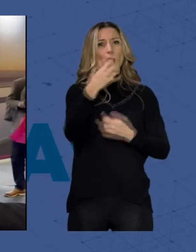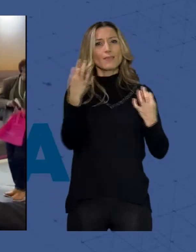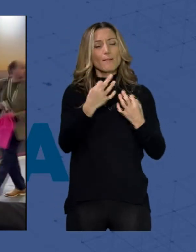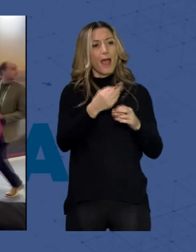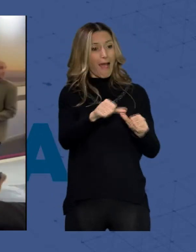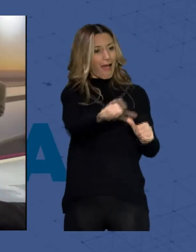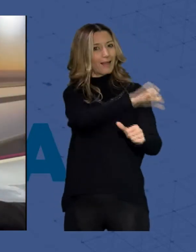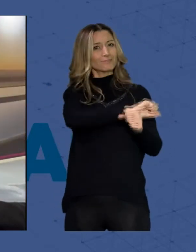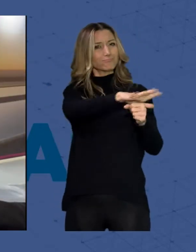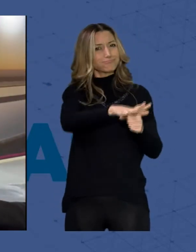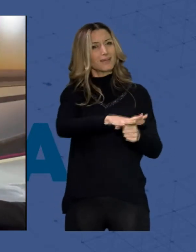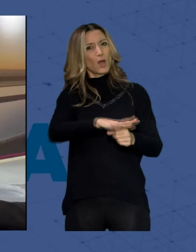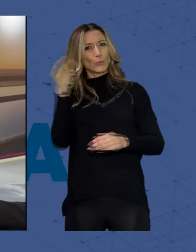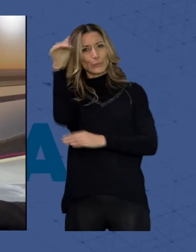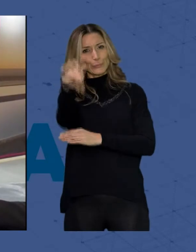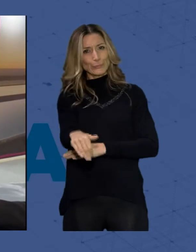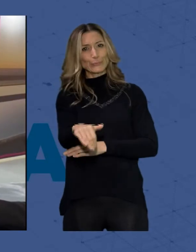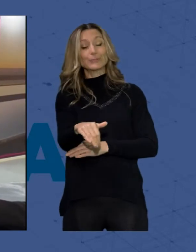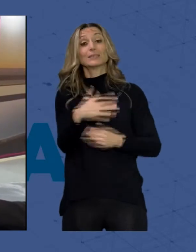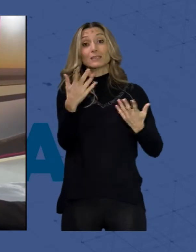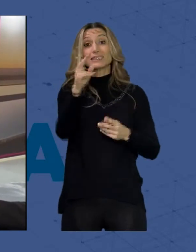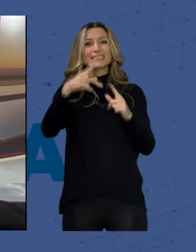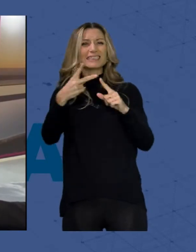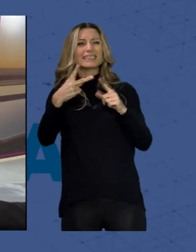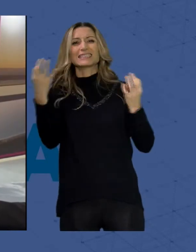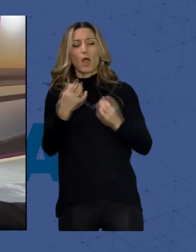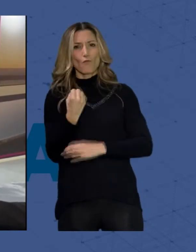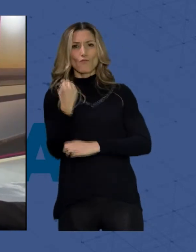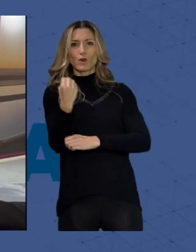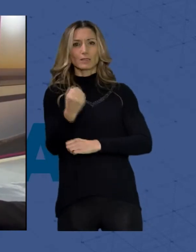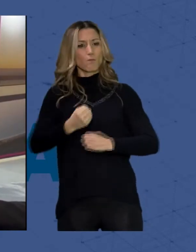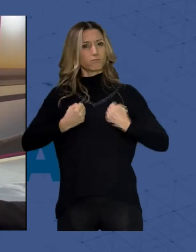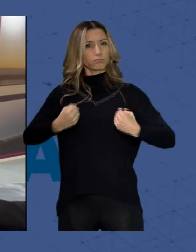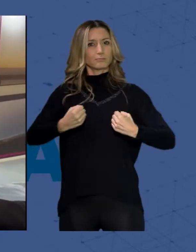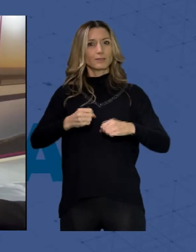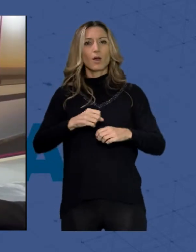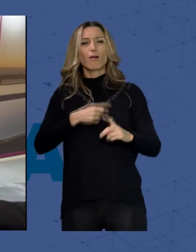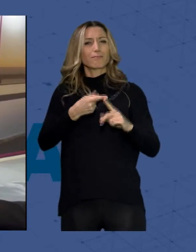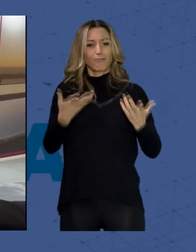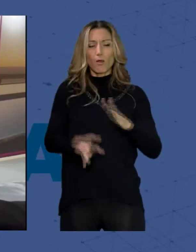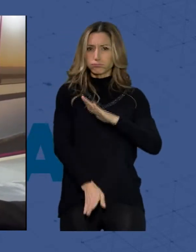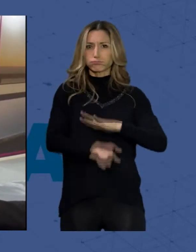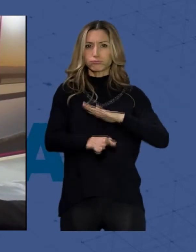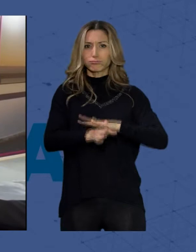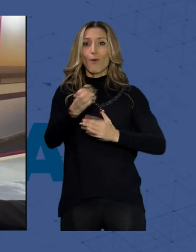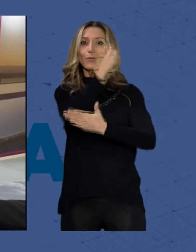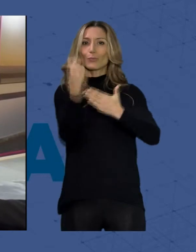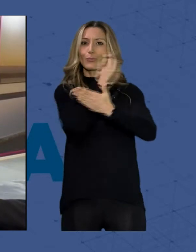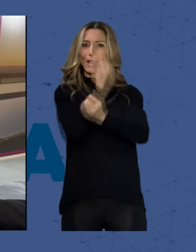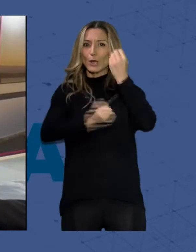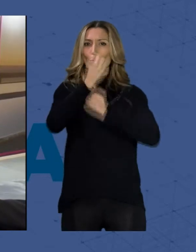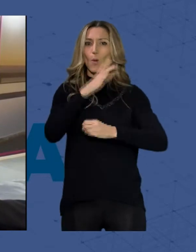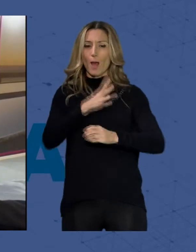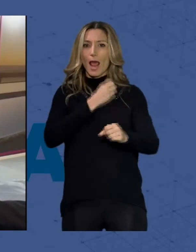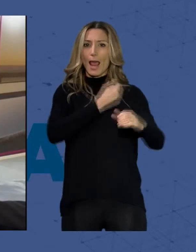pandemia les ha ocasionado y, en segundo lugar, hacerlo más fuerte, más robusto y así que siga siendo un motor económico de generación de